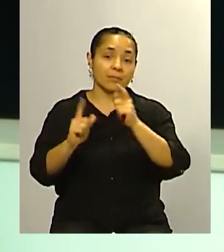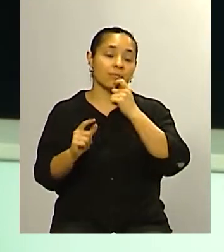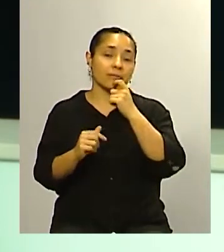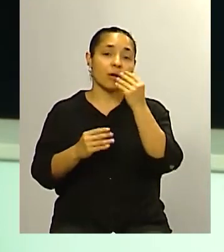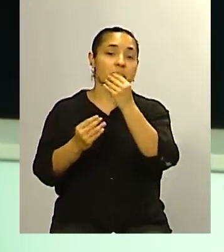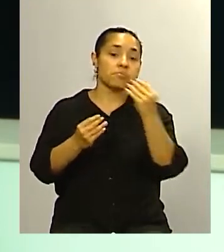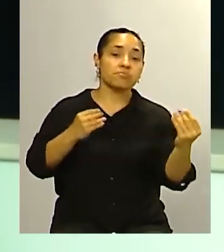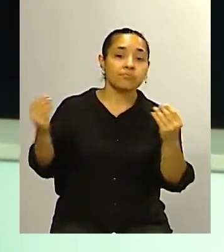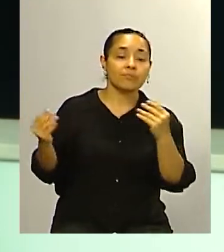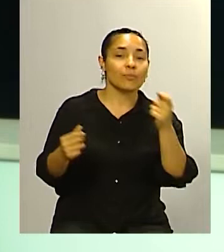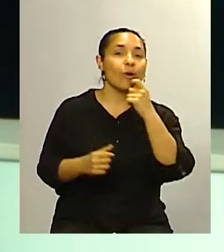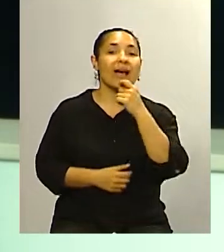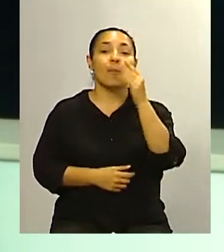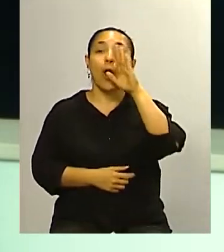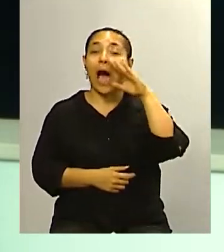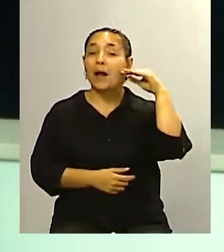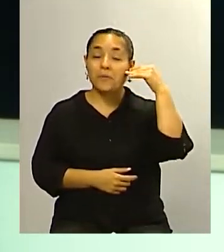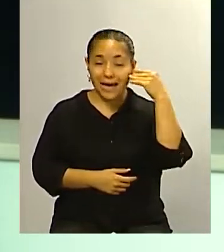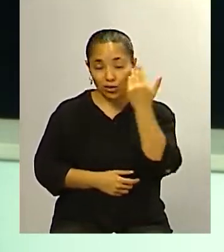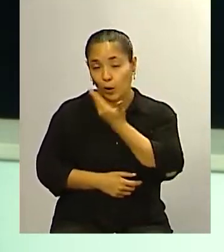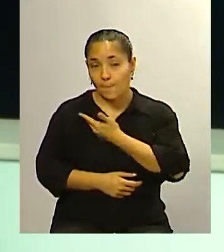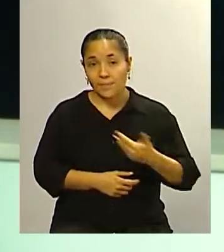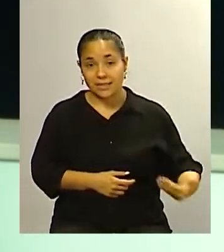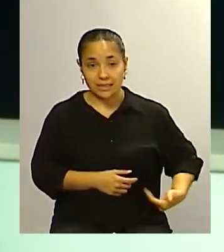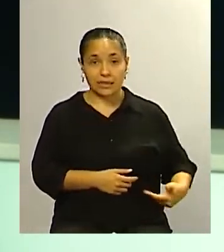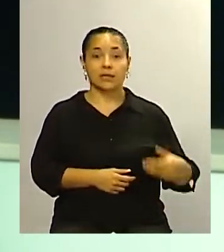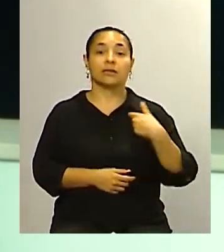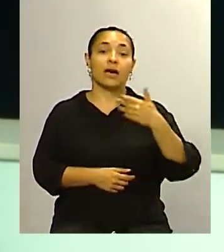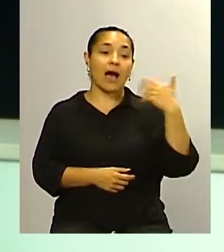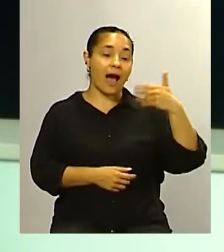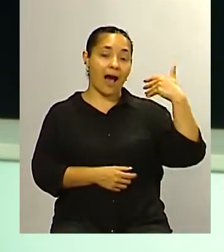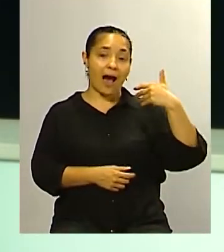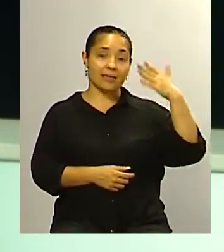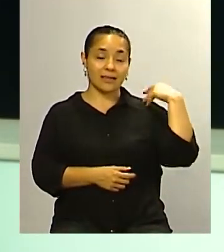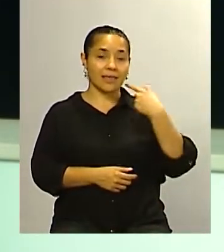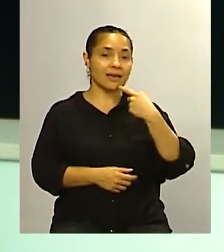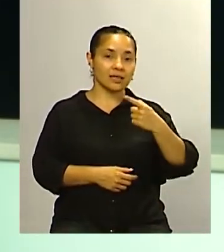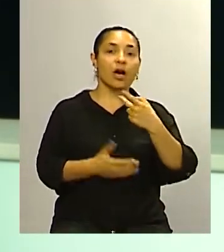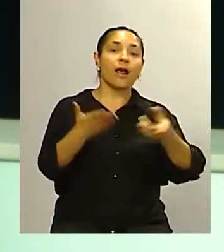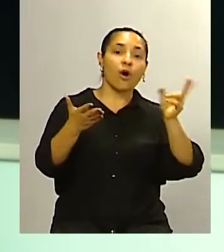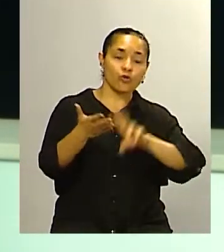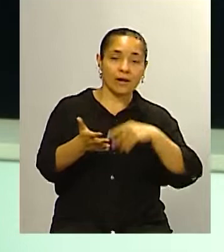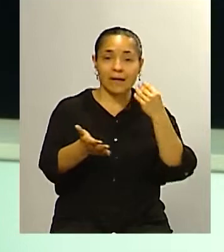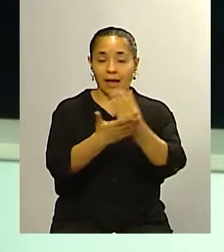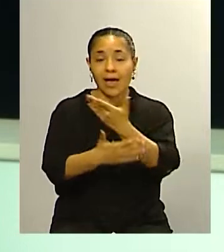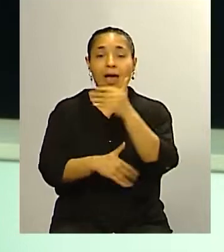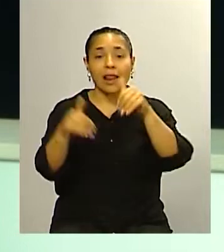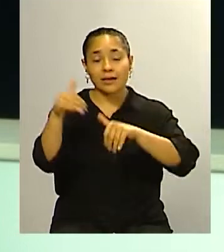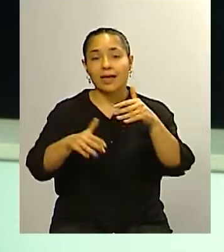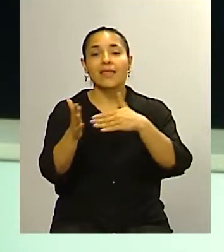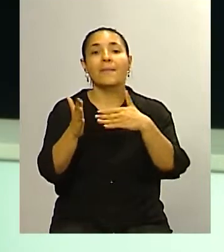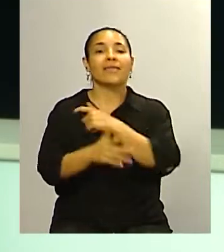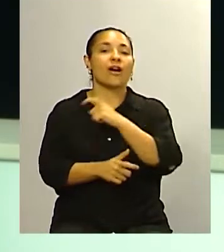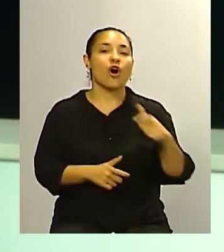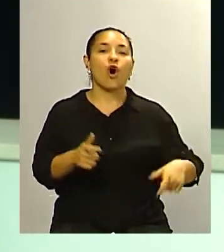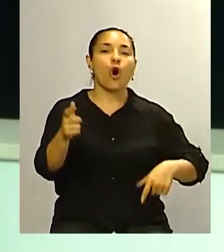nos hablamos de Alberto Fernández porque hace meses atrás se decía que podía ir por una reelección de acuerdo a como le fuera en el gobierno